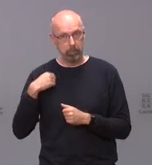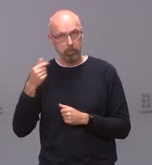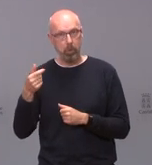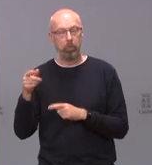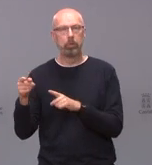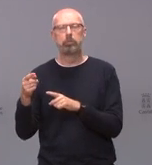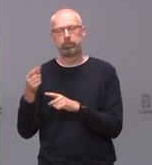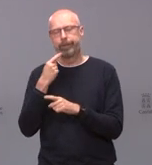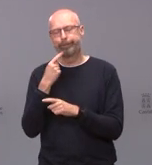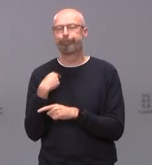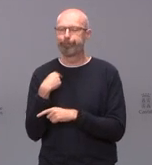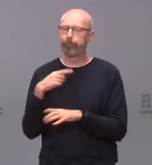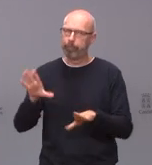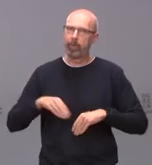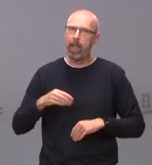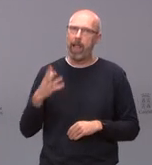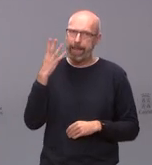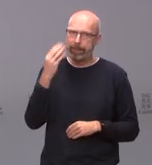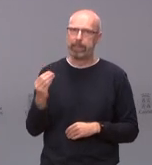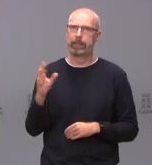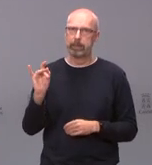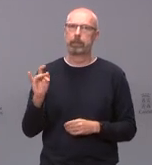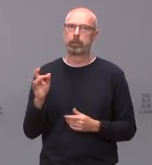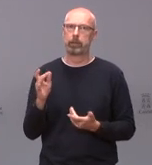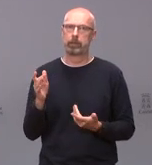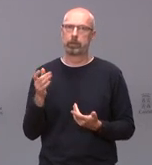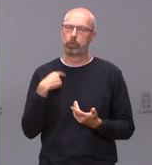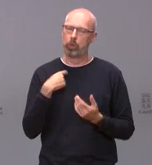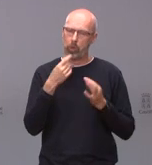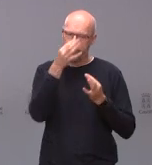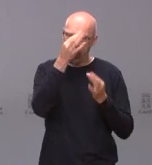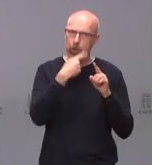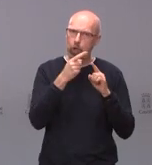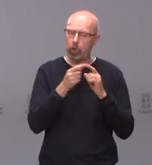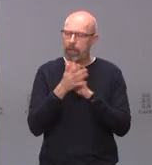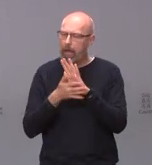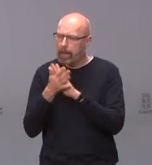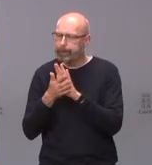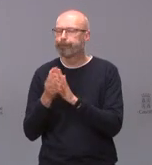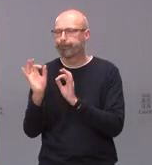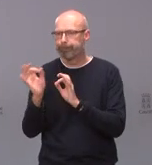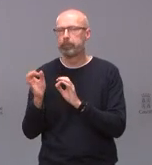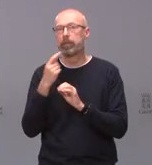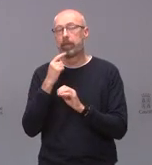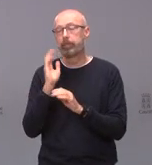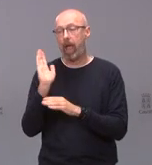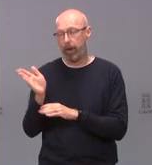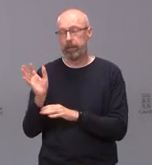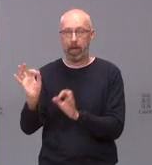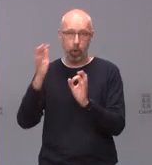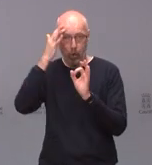comprensión estaba viendo los números como lo mismo que lo estamos viendo todos naturalmente es un sector afectado y